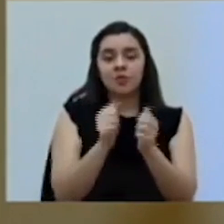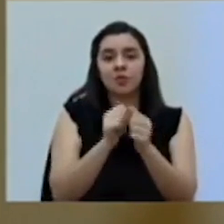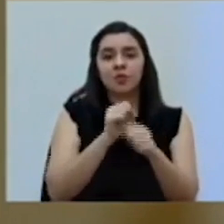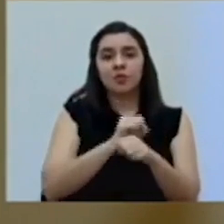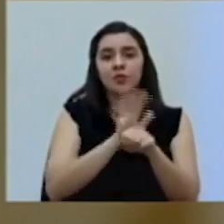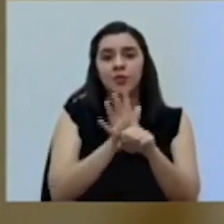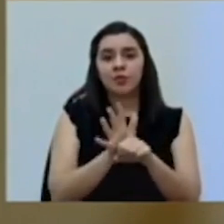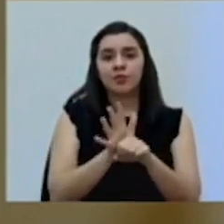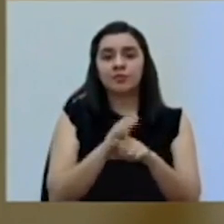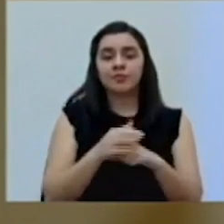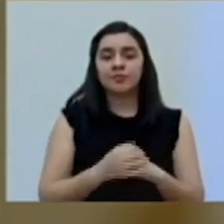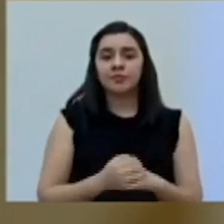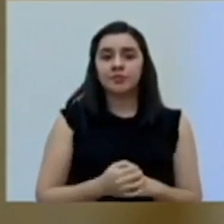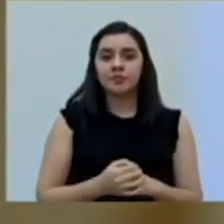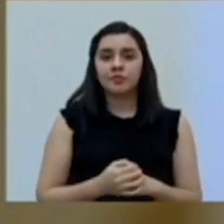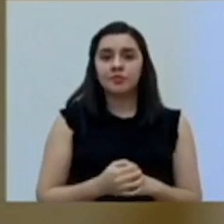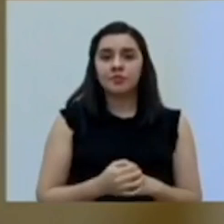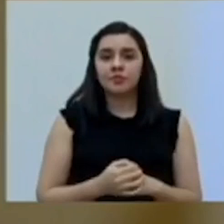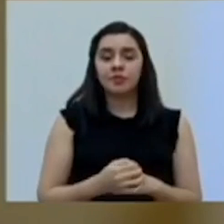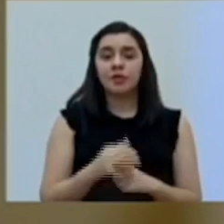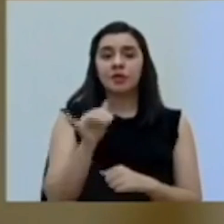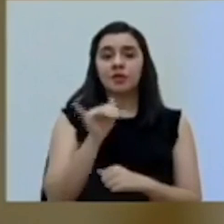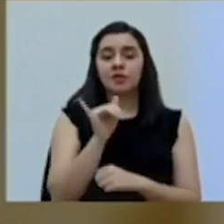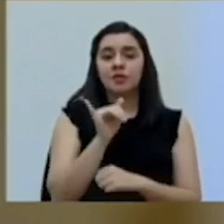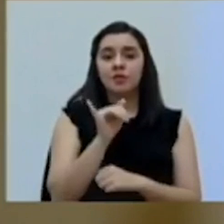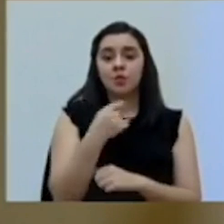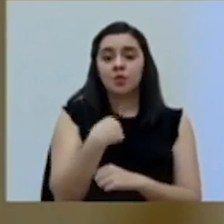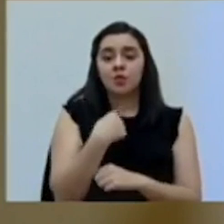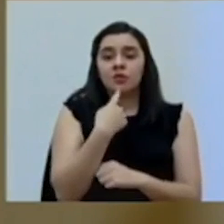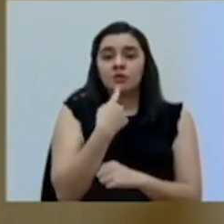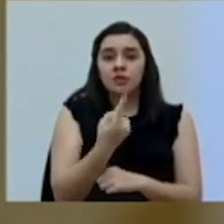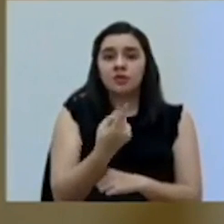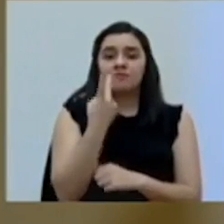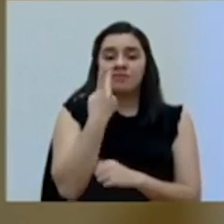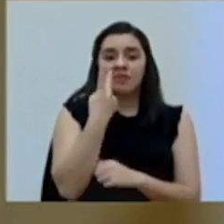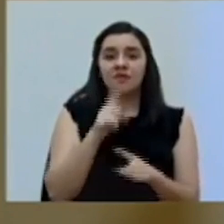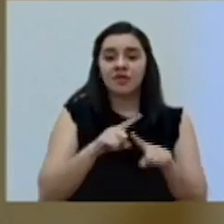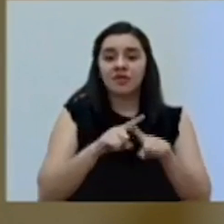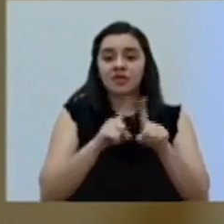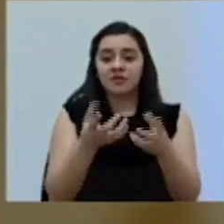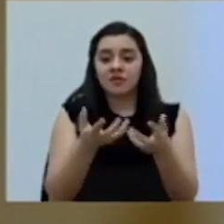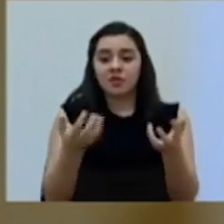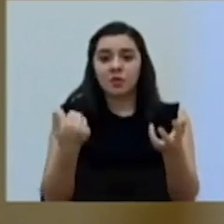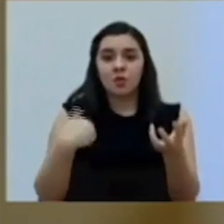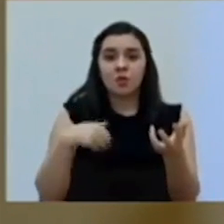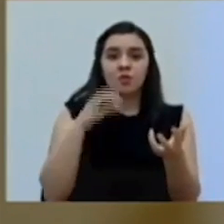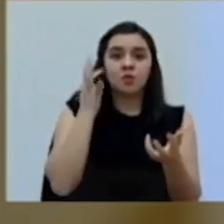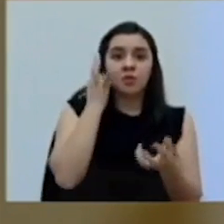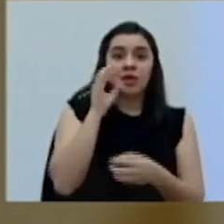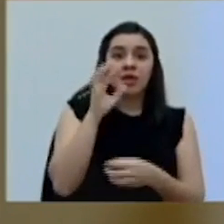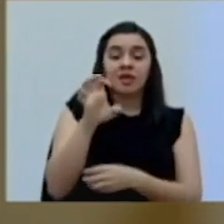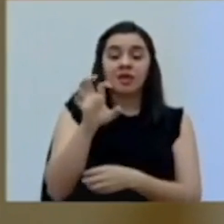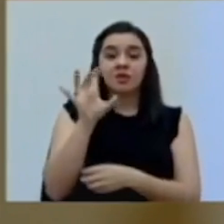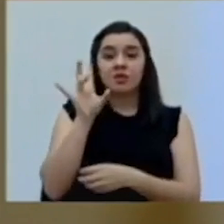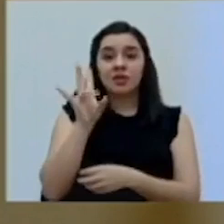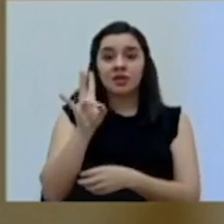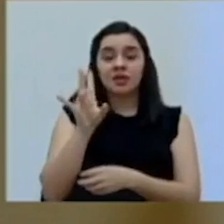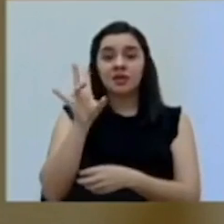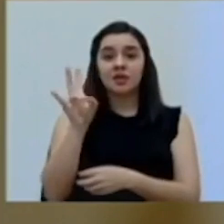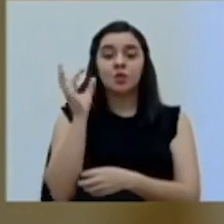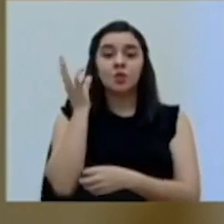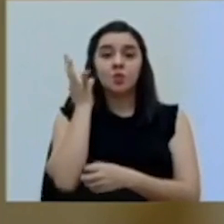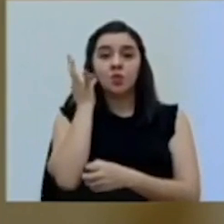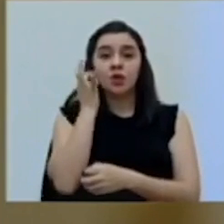COVID-19. Y aquí también, como indicaba, se ve la diferencia entre mujeres y hombres. 577 son mujeres,